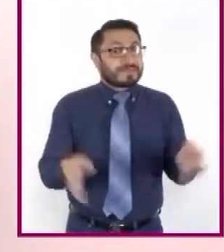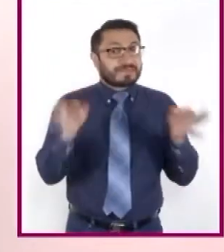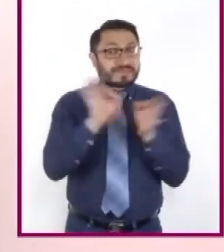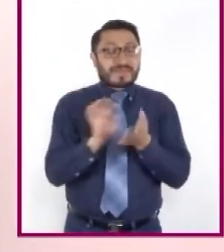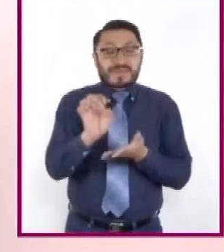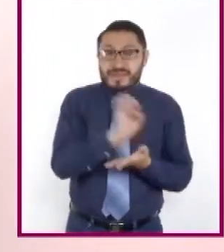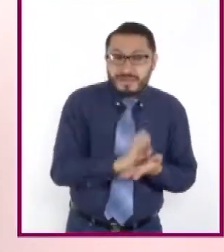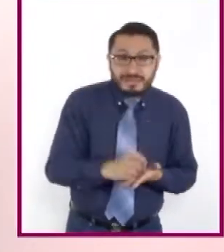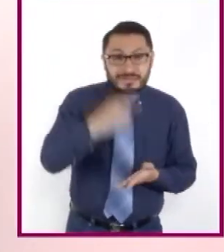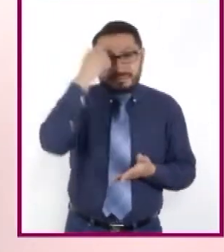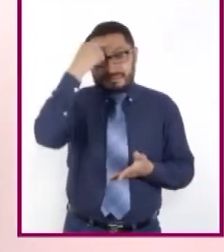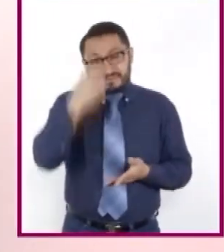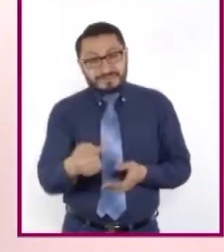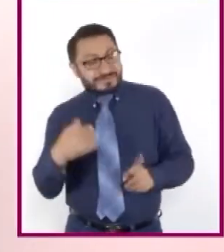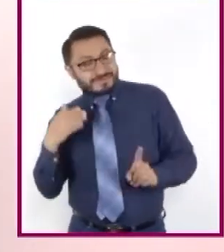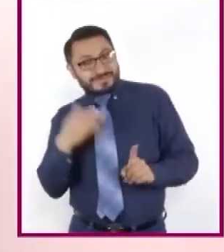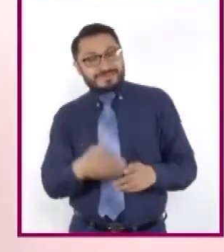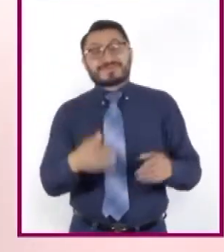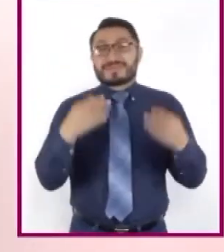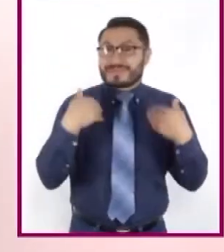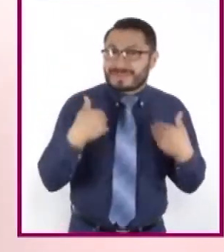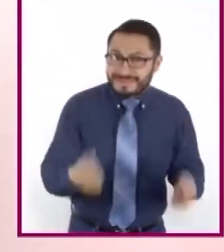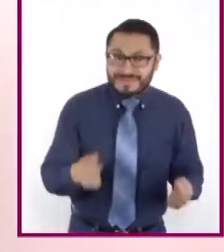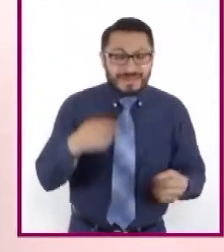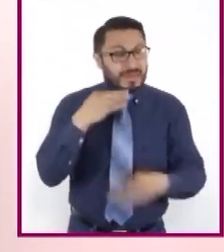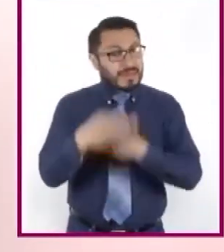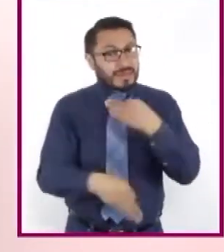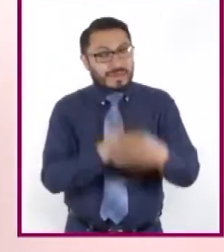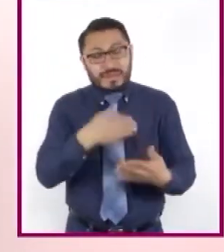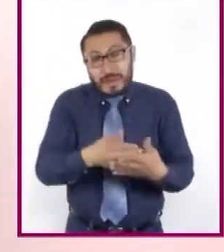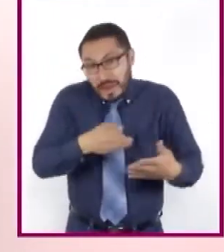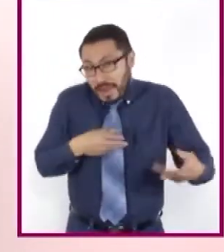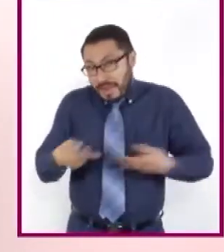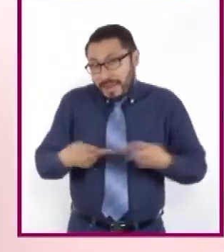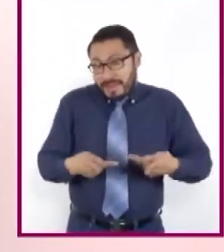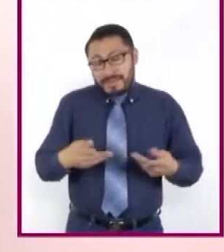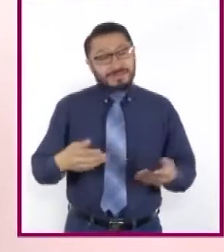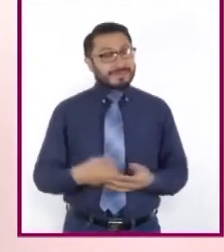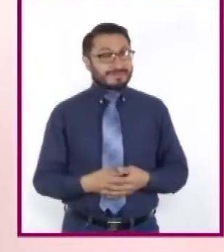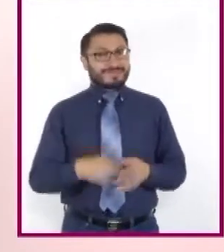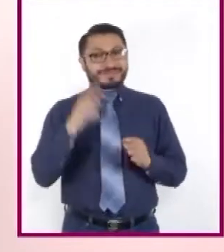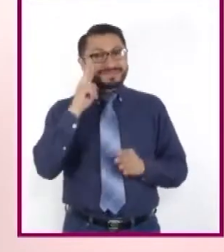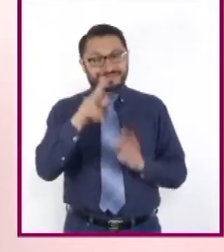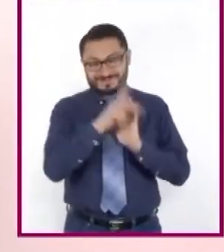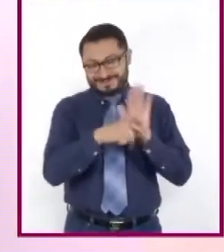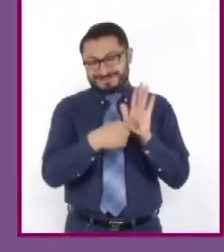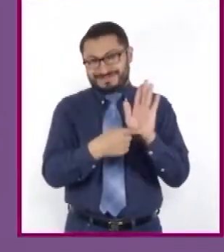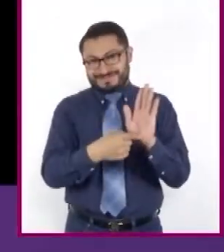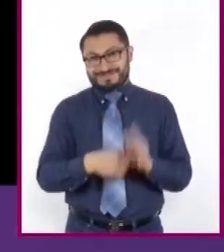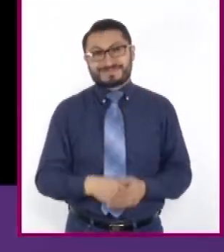toda la preparación que se requiere para la creación. Acompáñennos a observar el siguiente video.